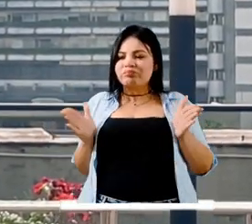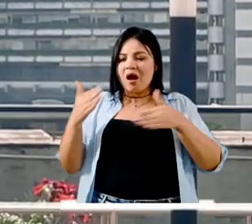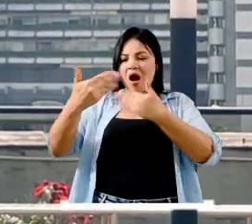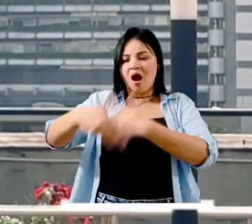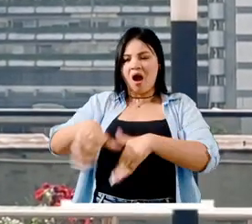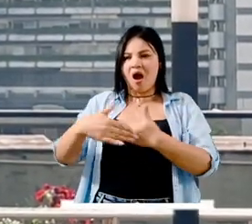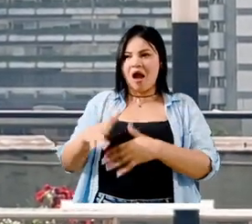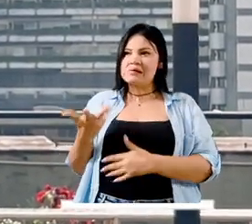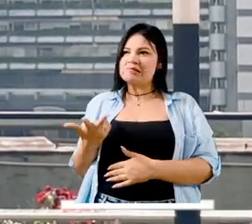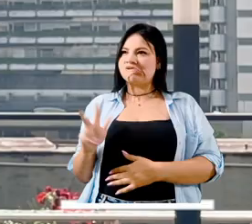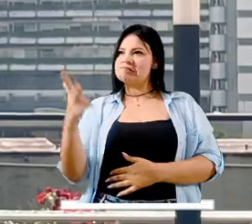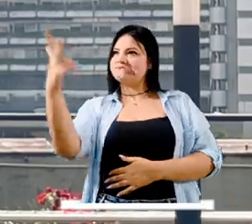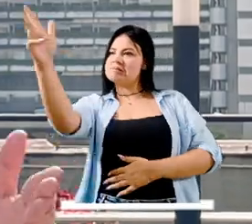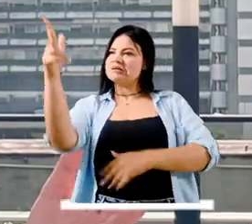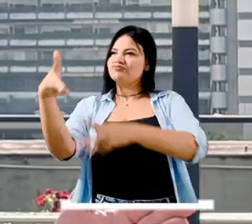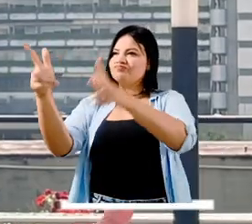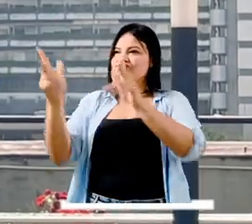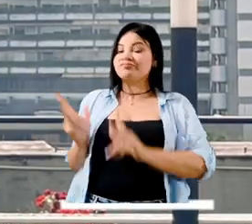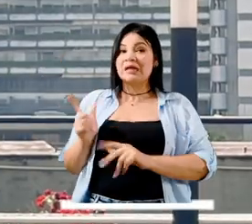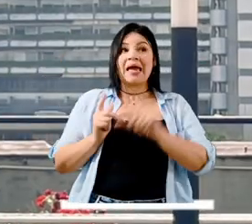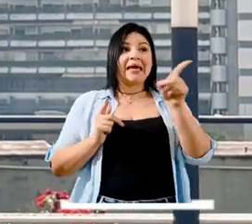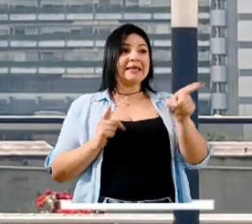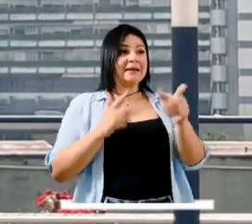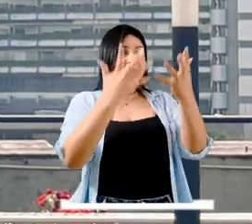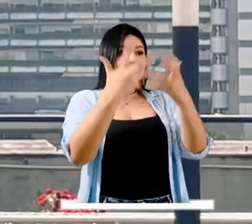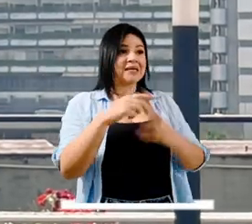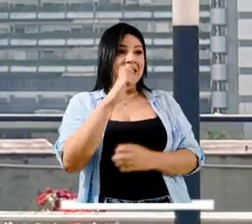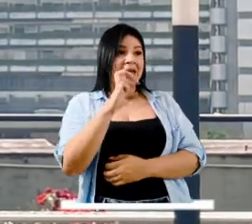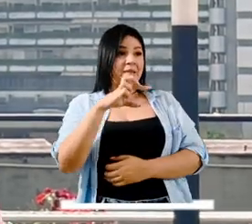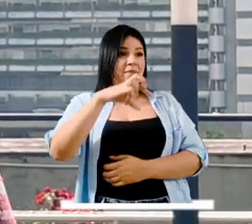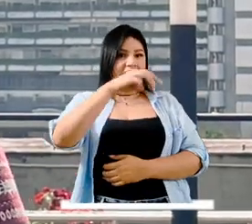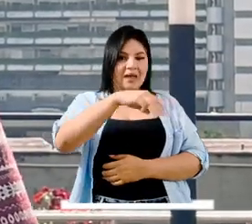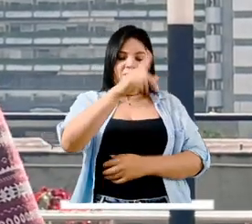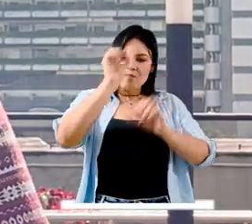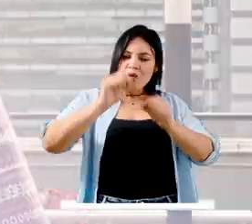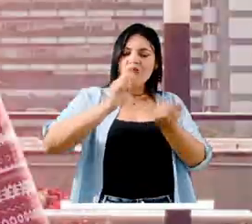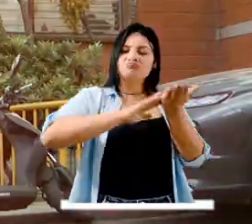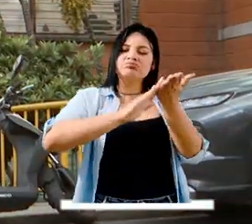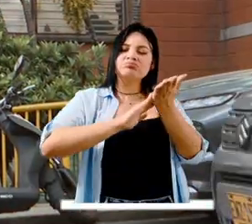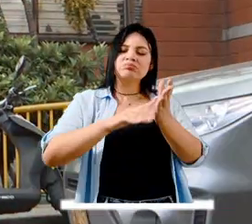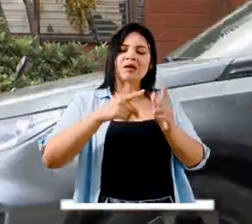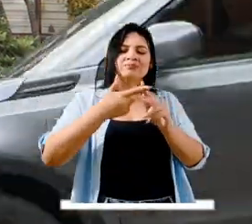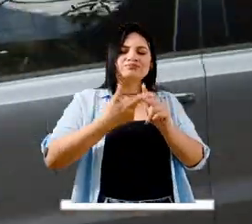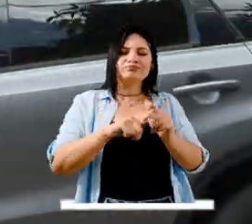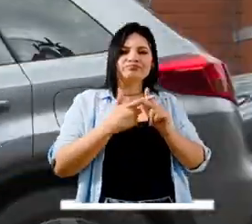adicionalmente a que EPM pueda ir arreglando todos los derrames que hoy se están presentando